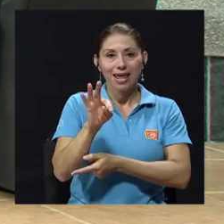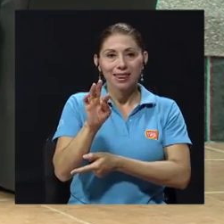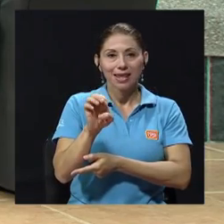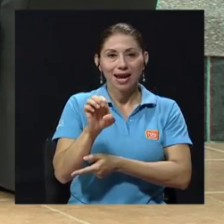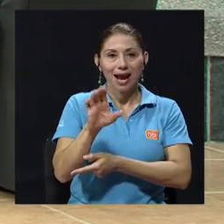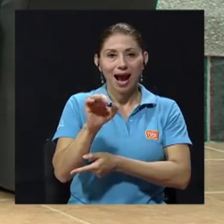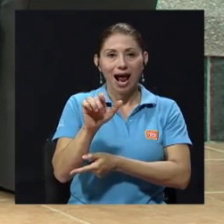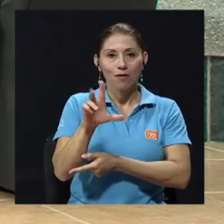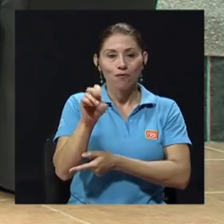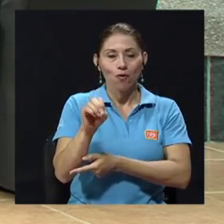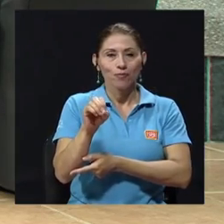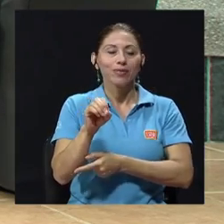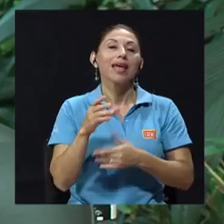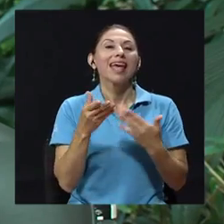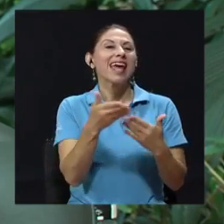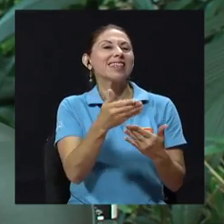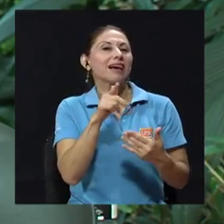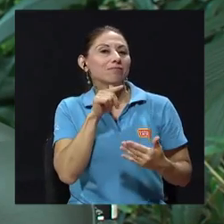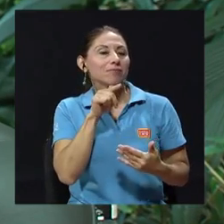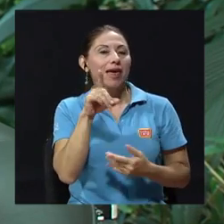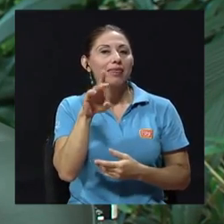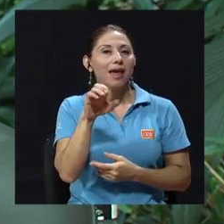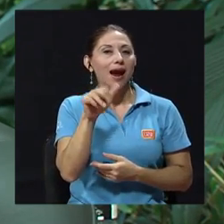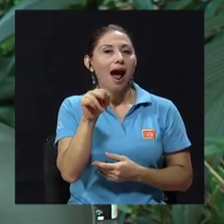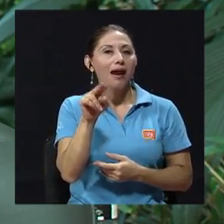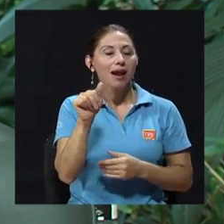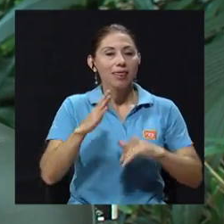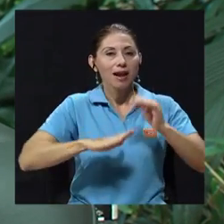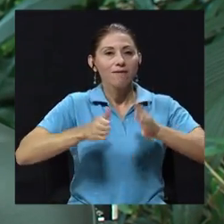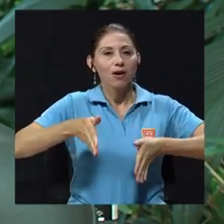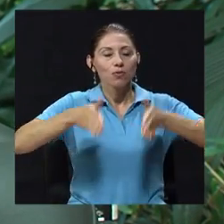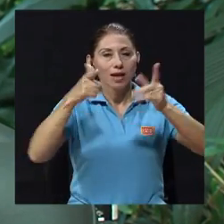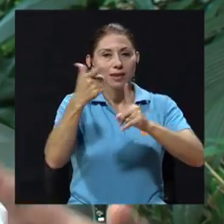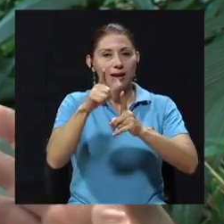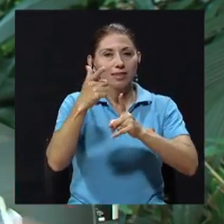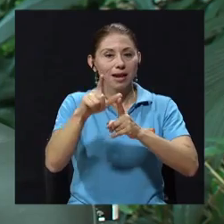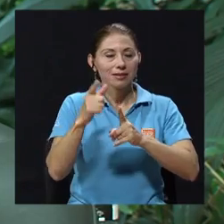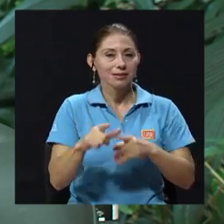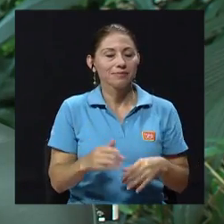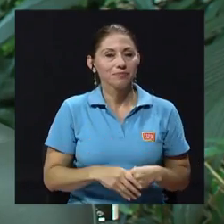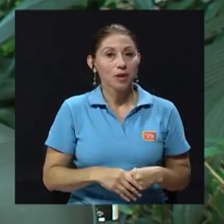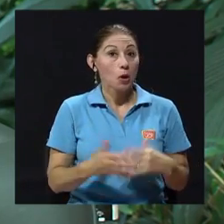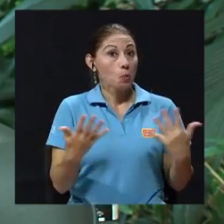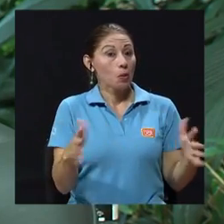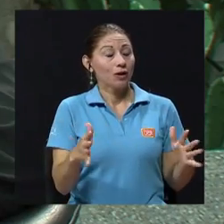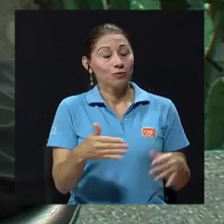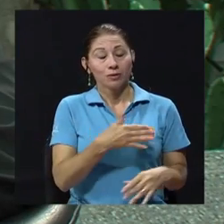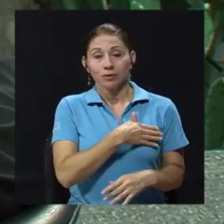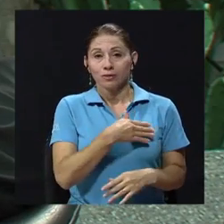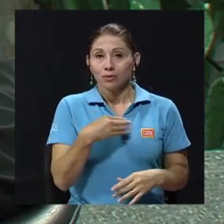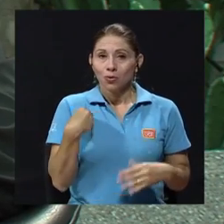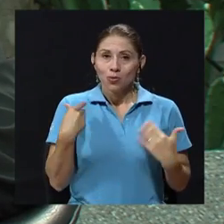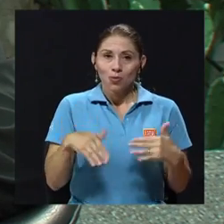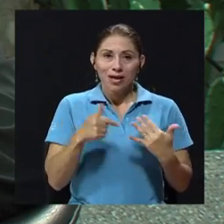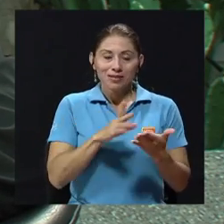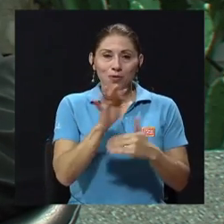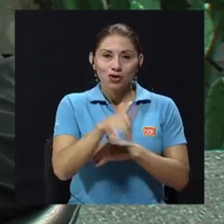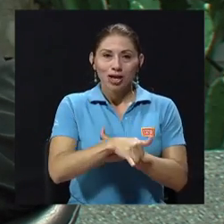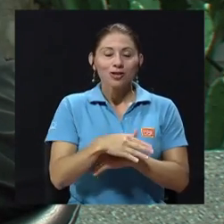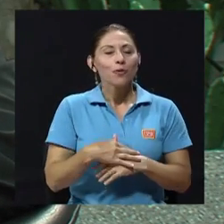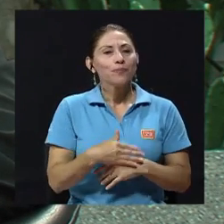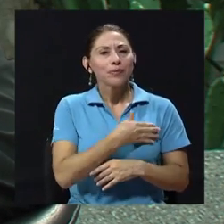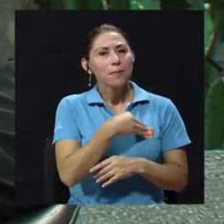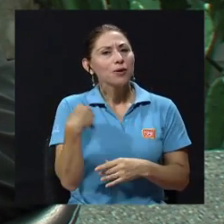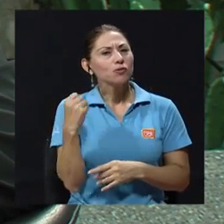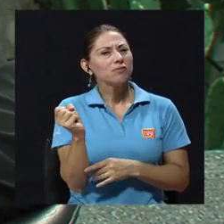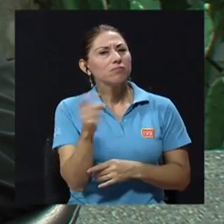quien es decana de la Facultad de Letras. Y bueno, encantado con este proyecto y doctora, sí me